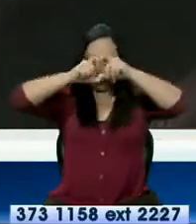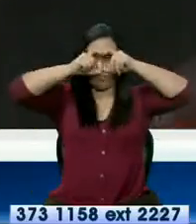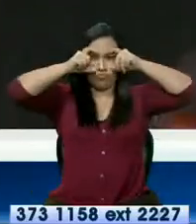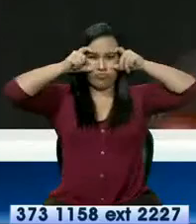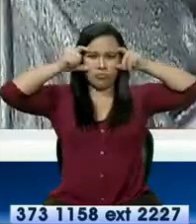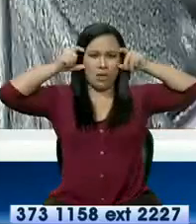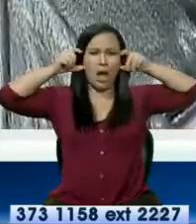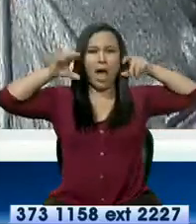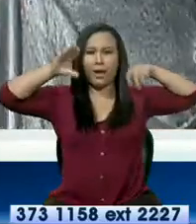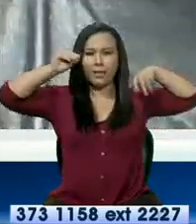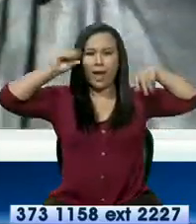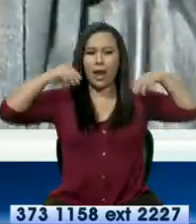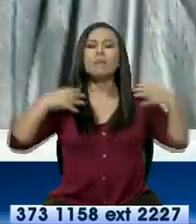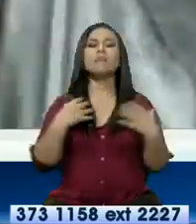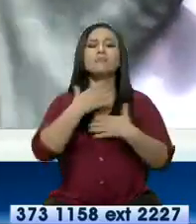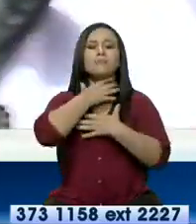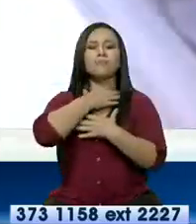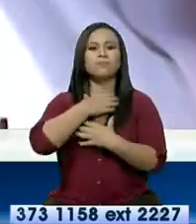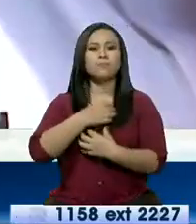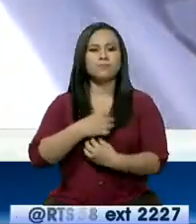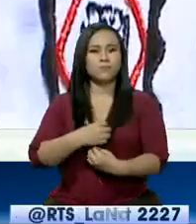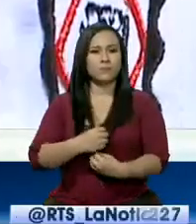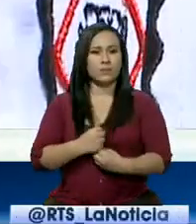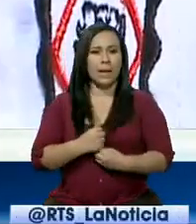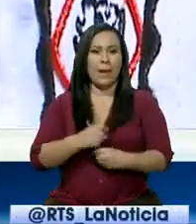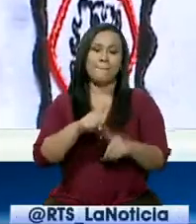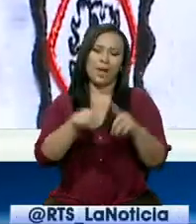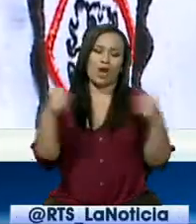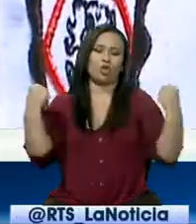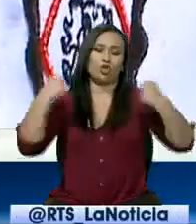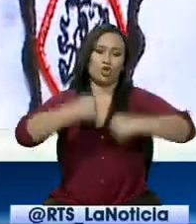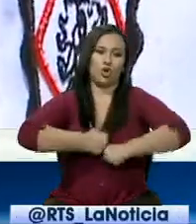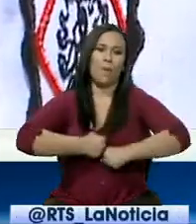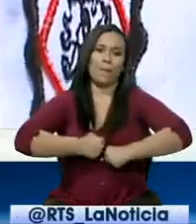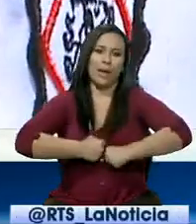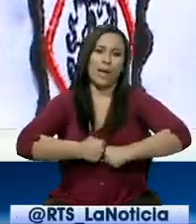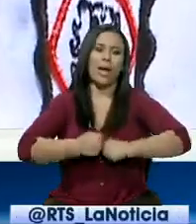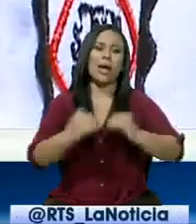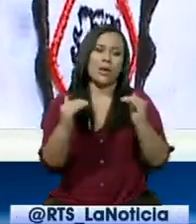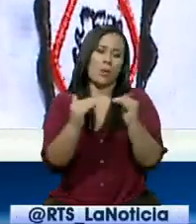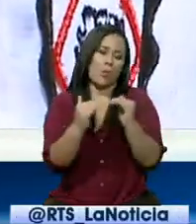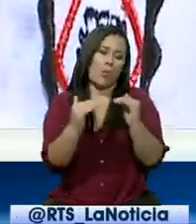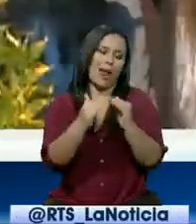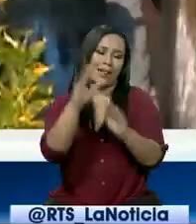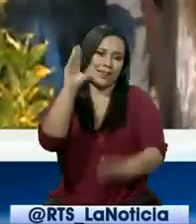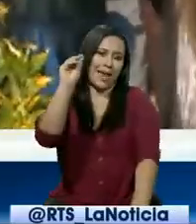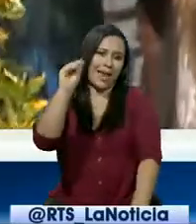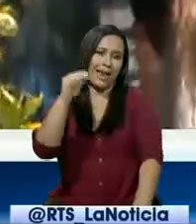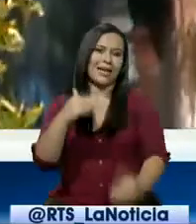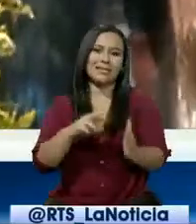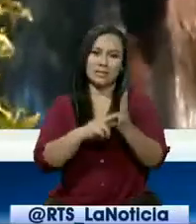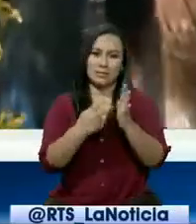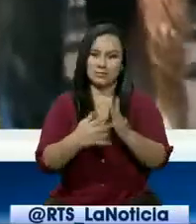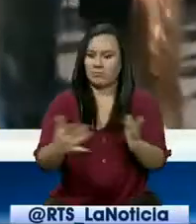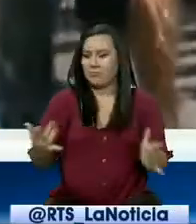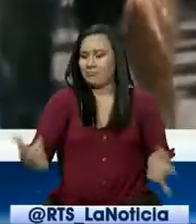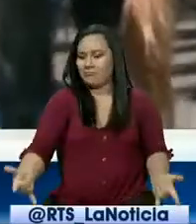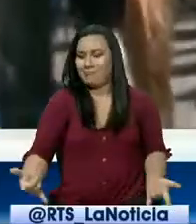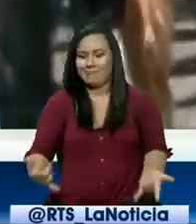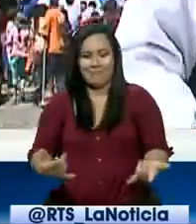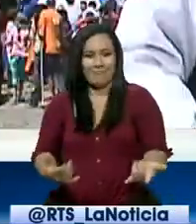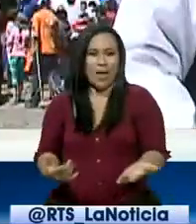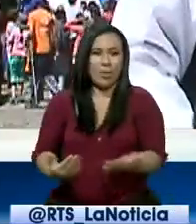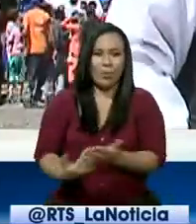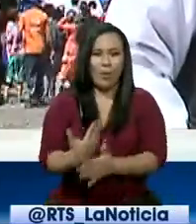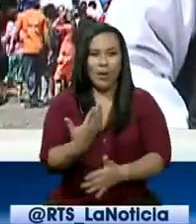oscuras, el pañuelo, a excepción de la chompa negra tiene una influencia marcadamente urbana.